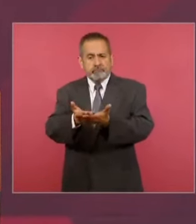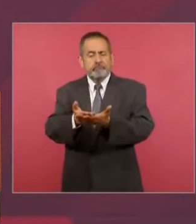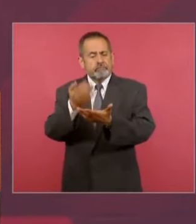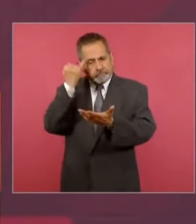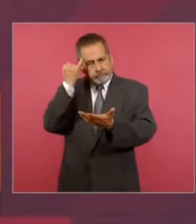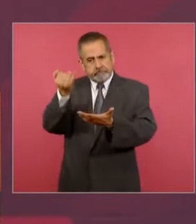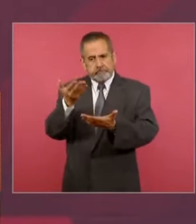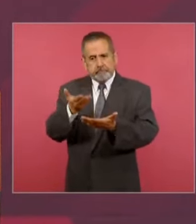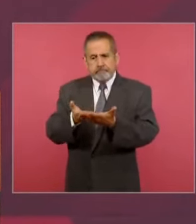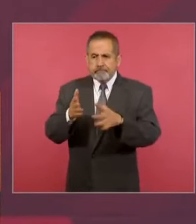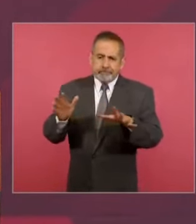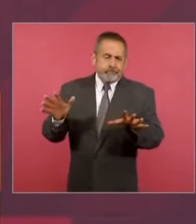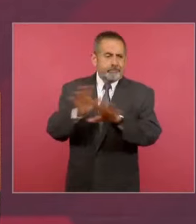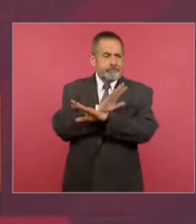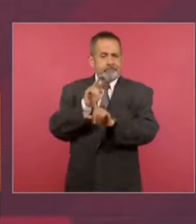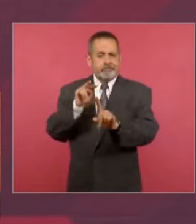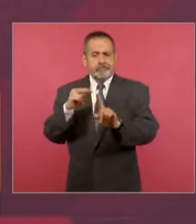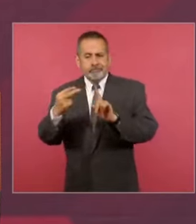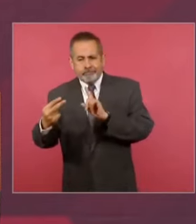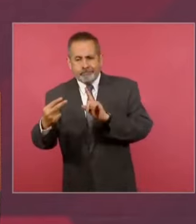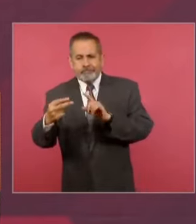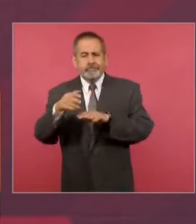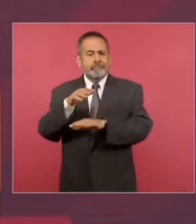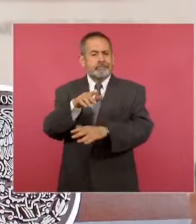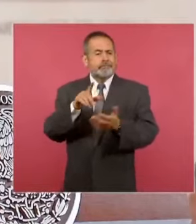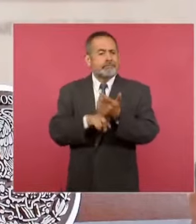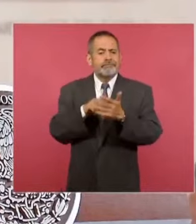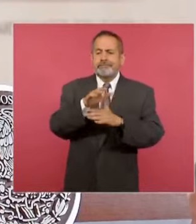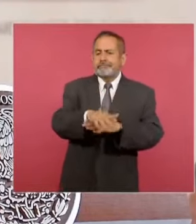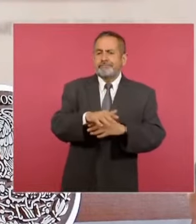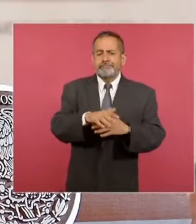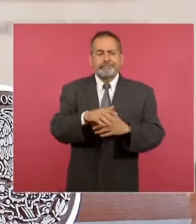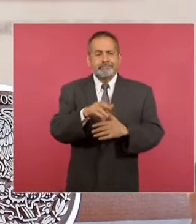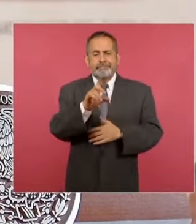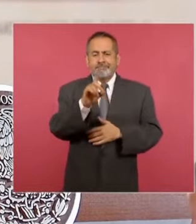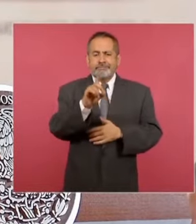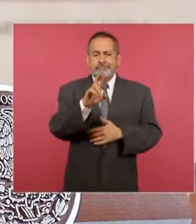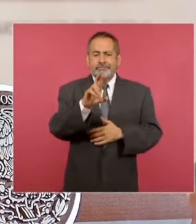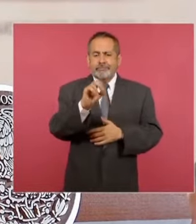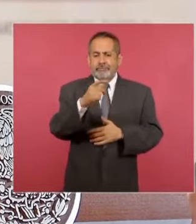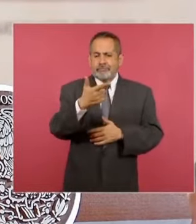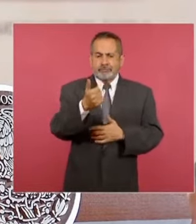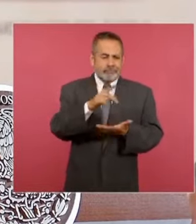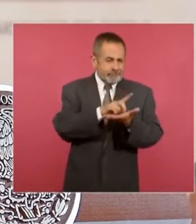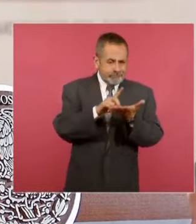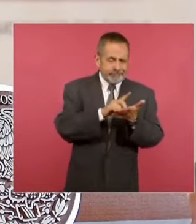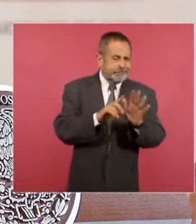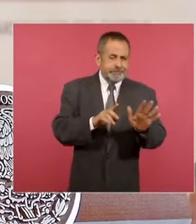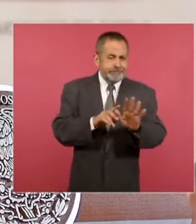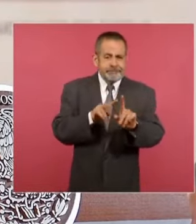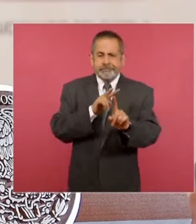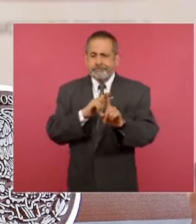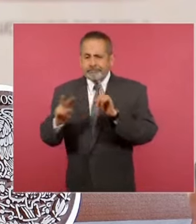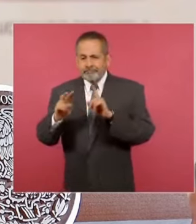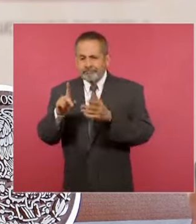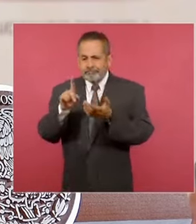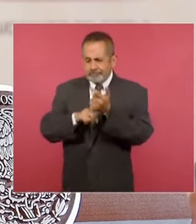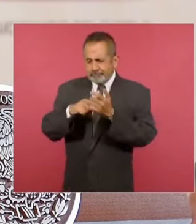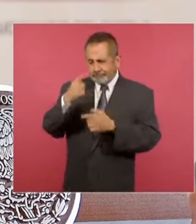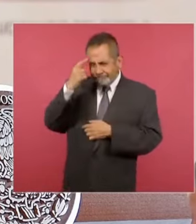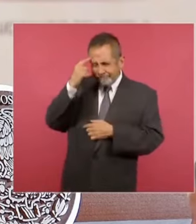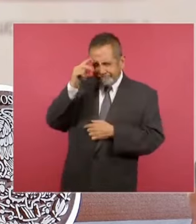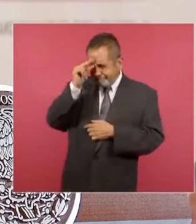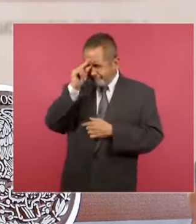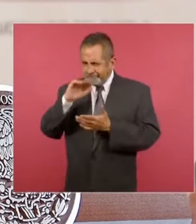paradigma de las guerras contra las drogas, proponiendo de entrada usar inteligencia contra